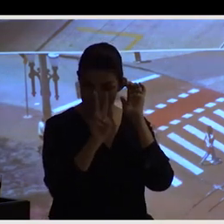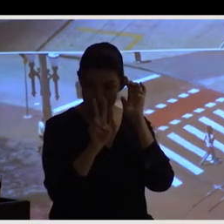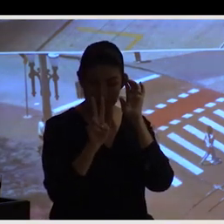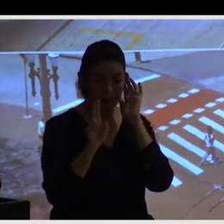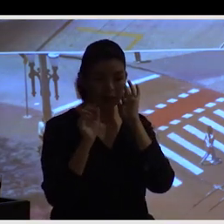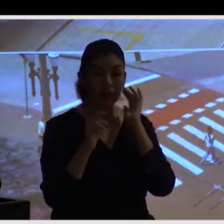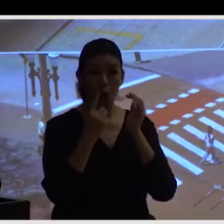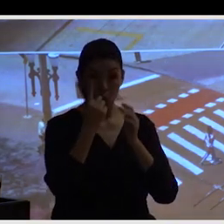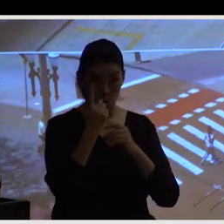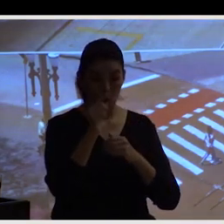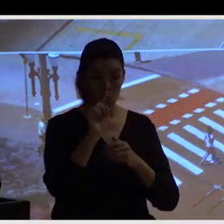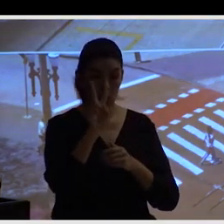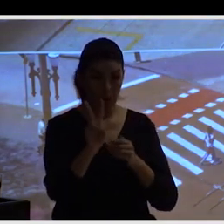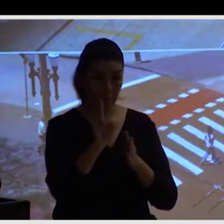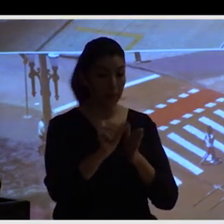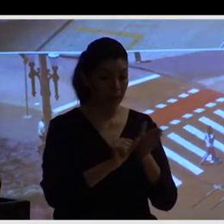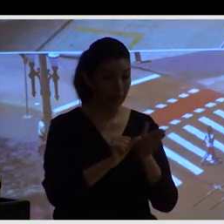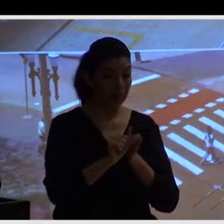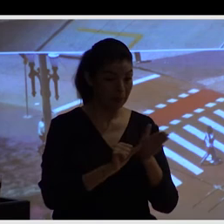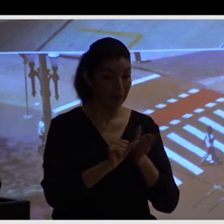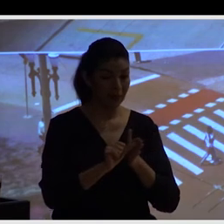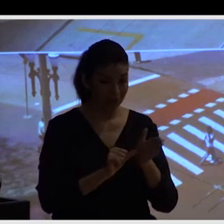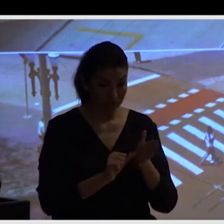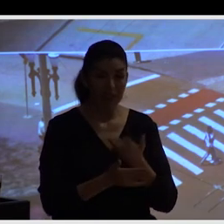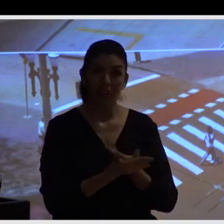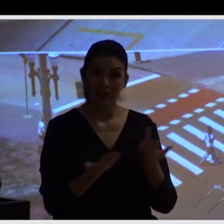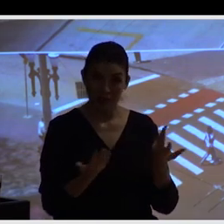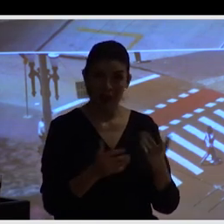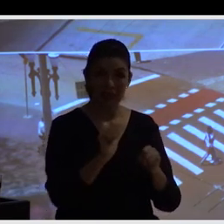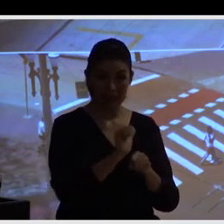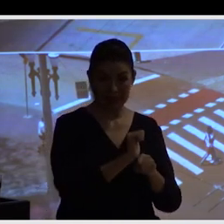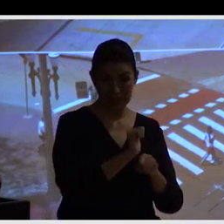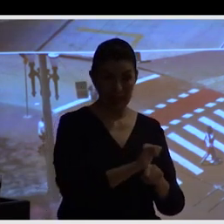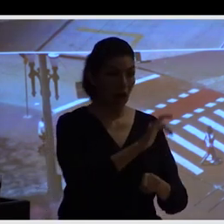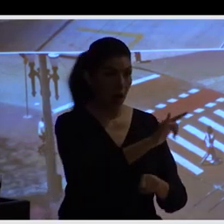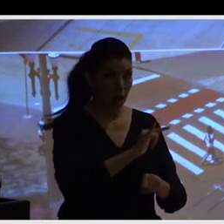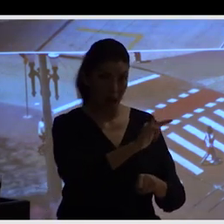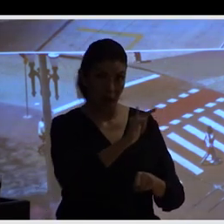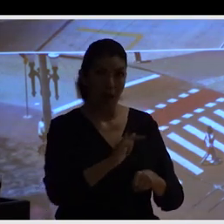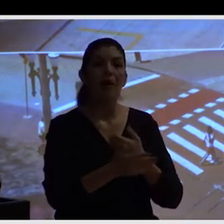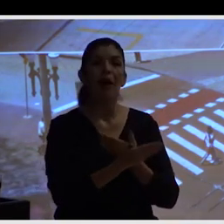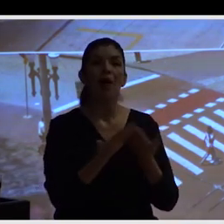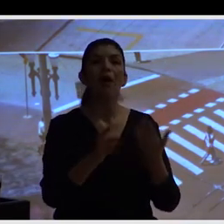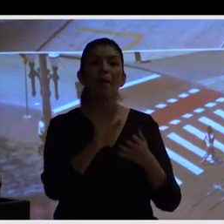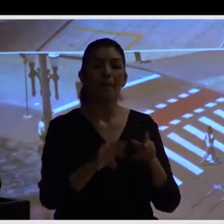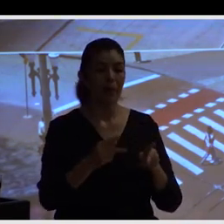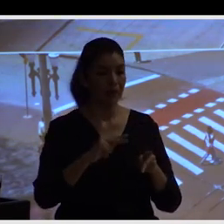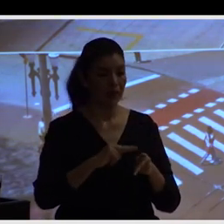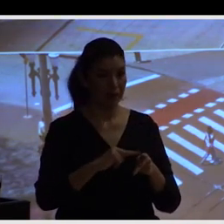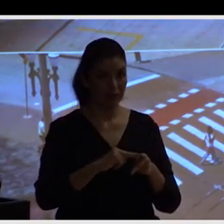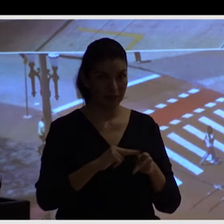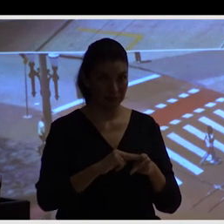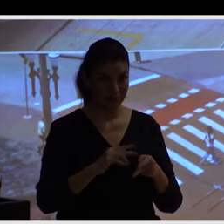sobre las intersecciones en Sao Paulo de Brasil con intervenciones tácticas esto ya se hace en todo el mundo pero cuando lo hicimos eran digamos